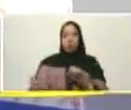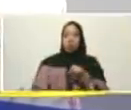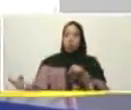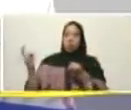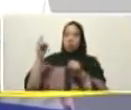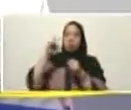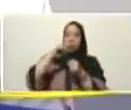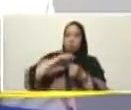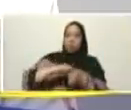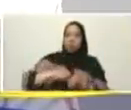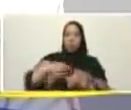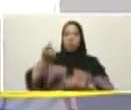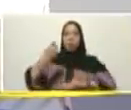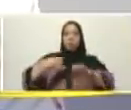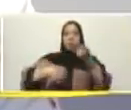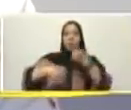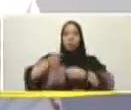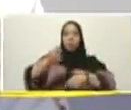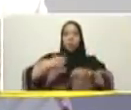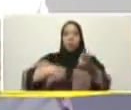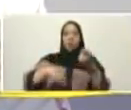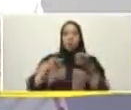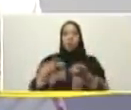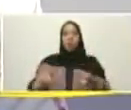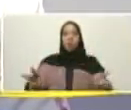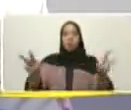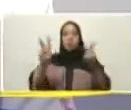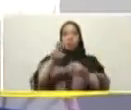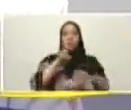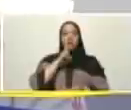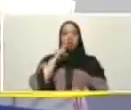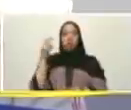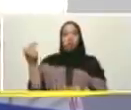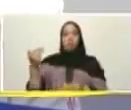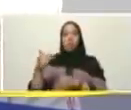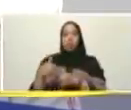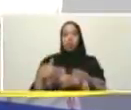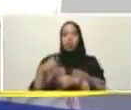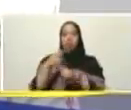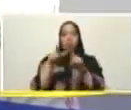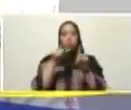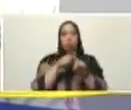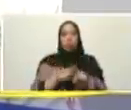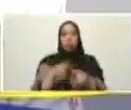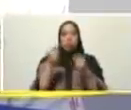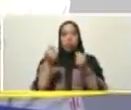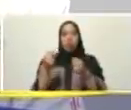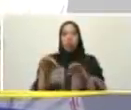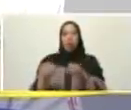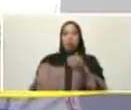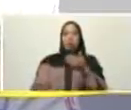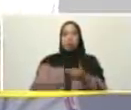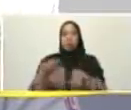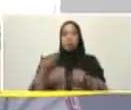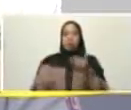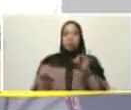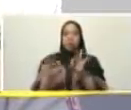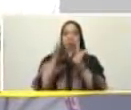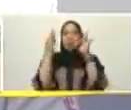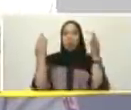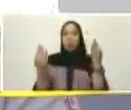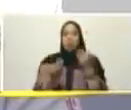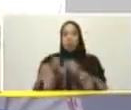el mercado de valores para obtener financiamiento de familias y personas